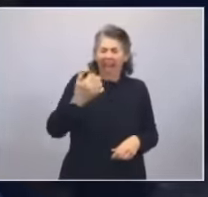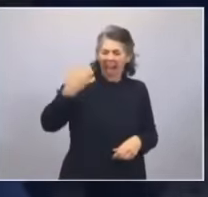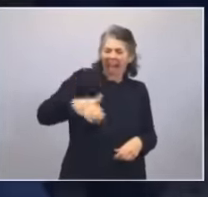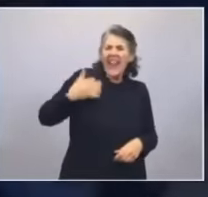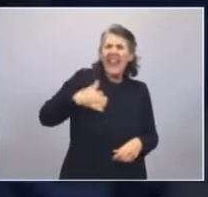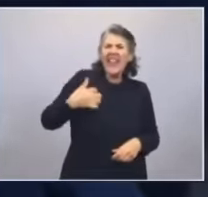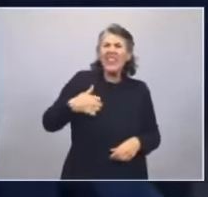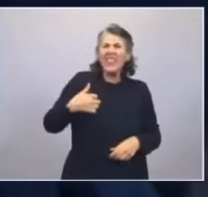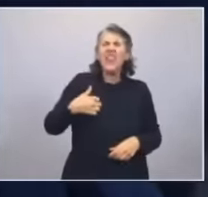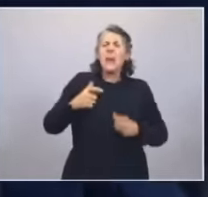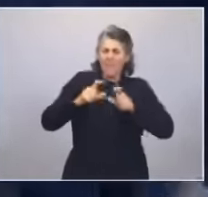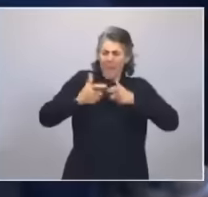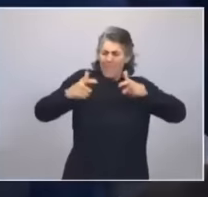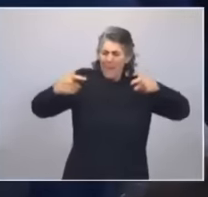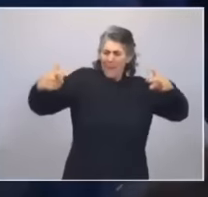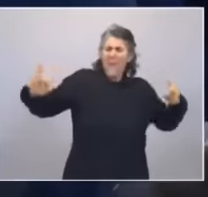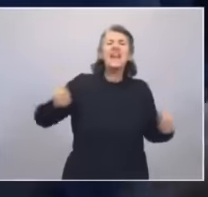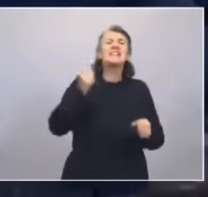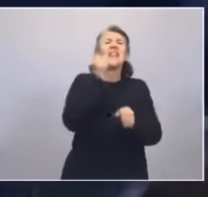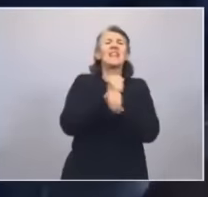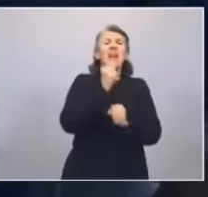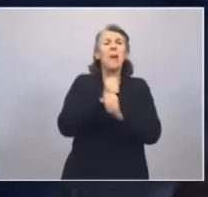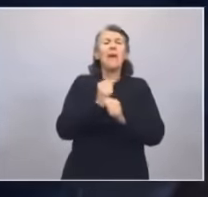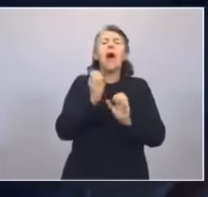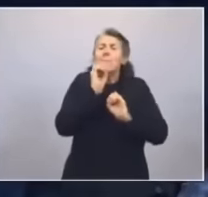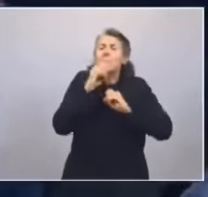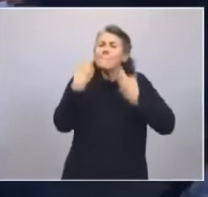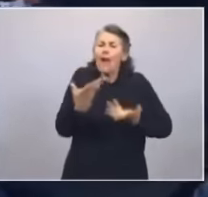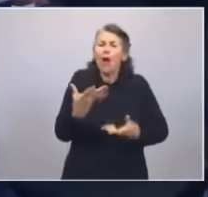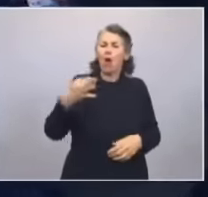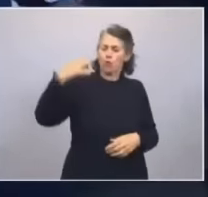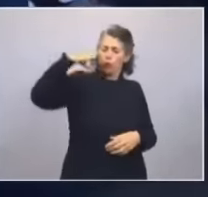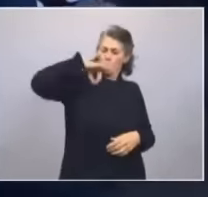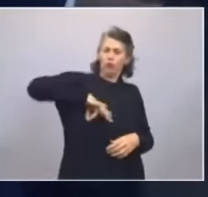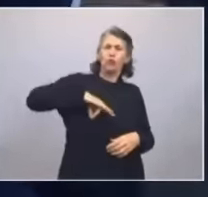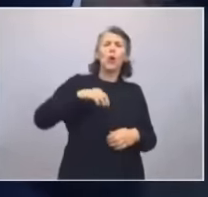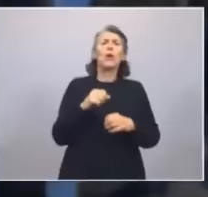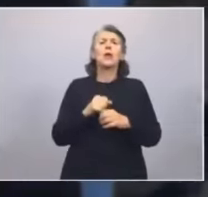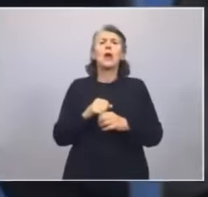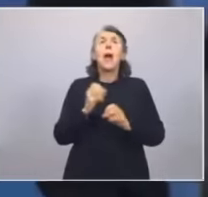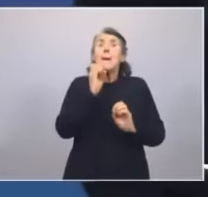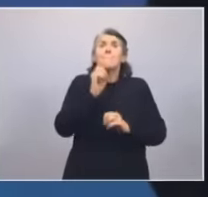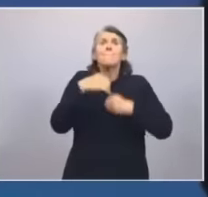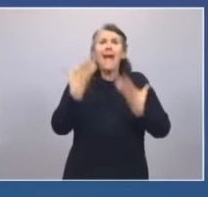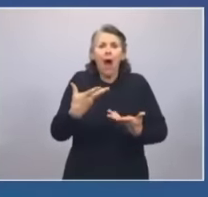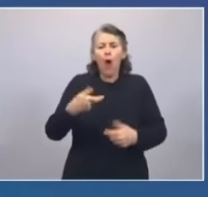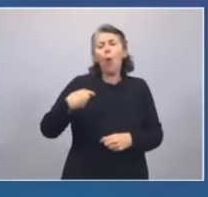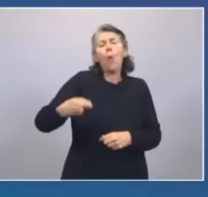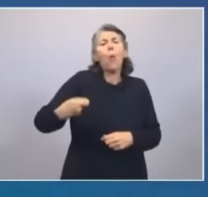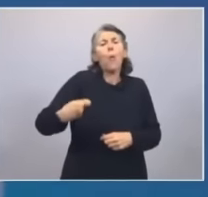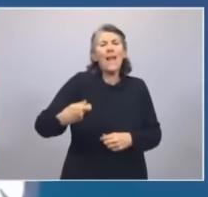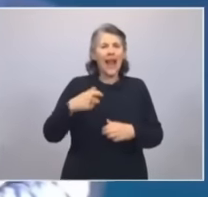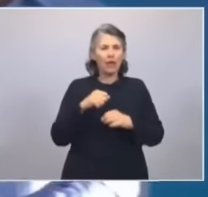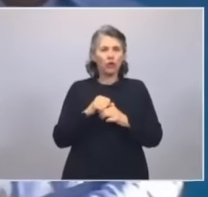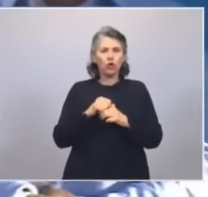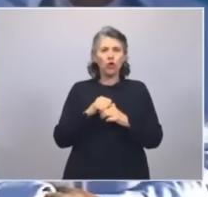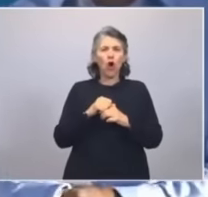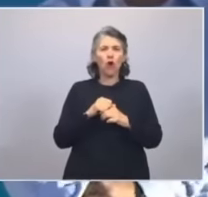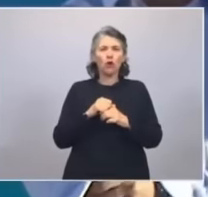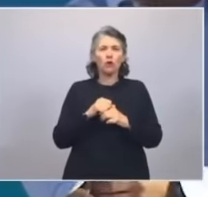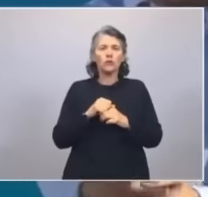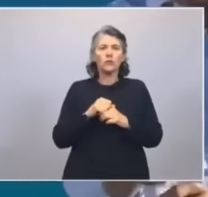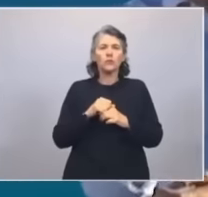que nos permita mejores salarios, que nos permita mejores jubilaciones, que nos permita